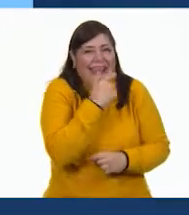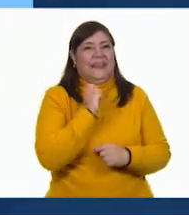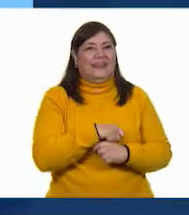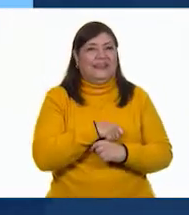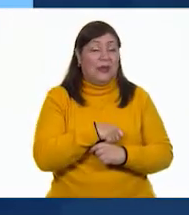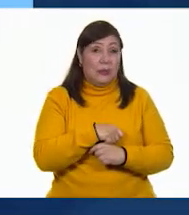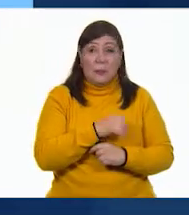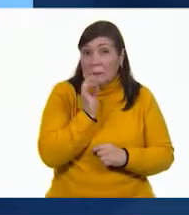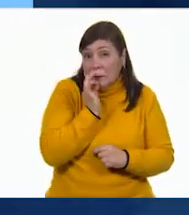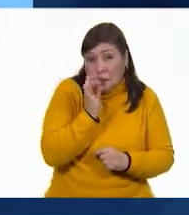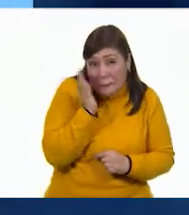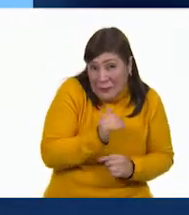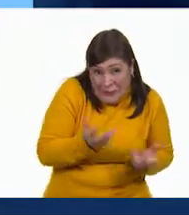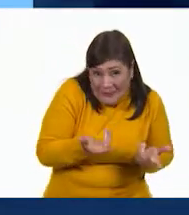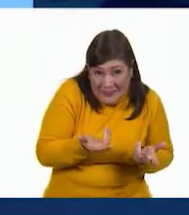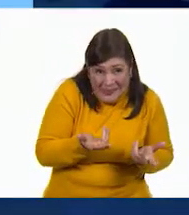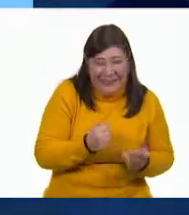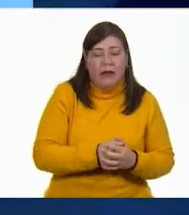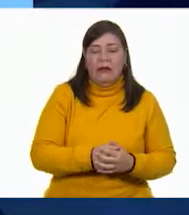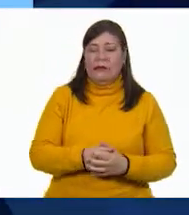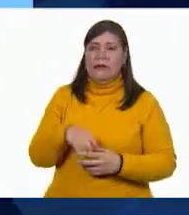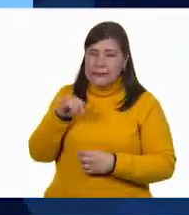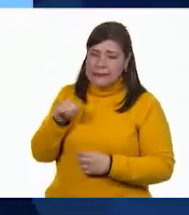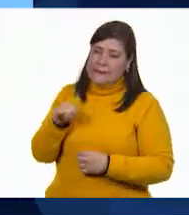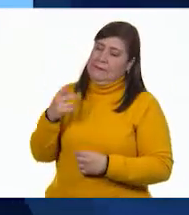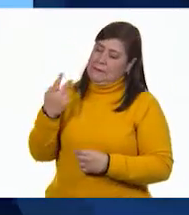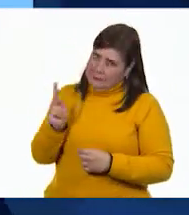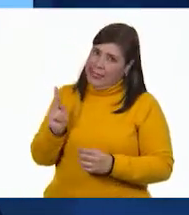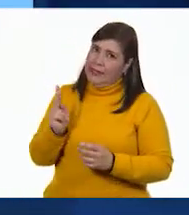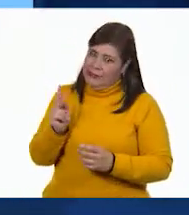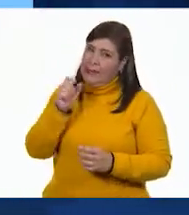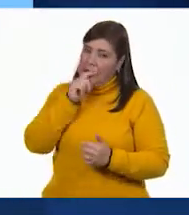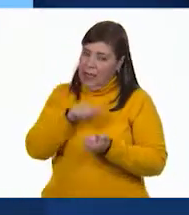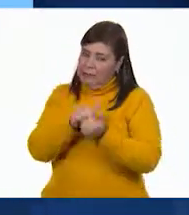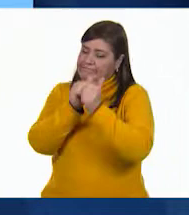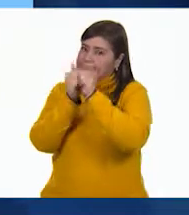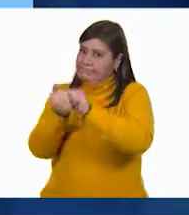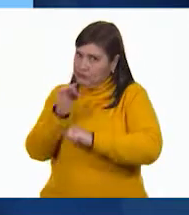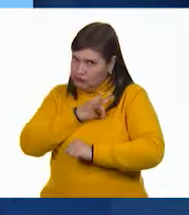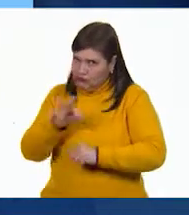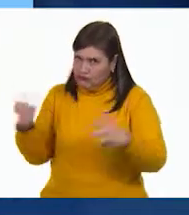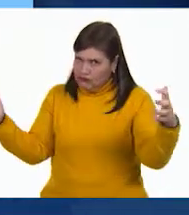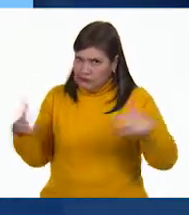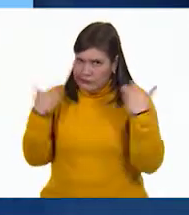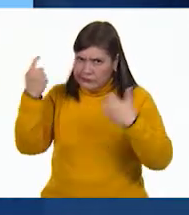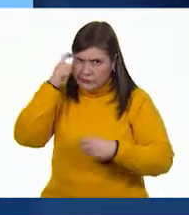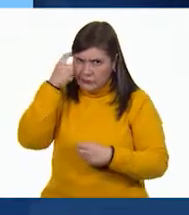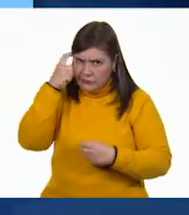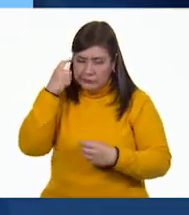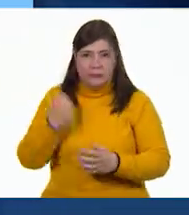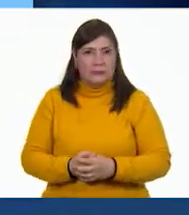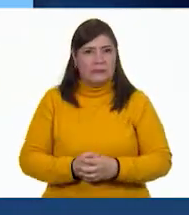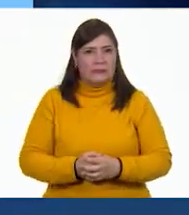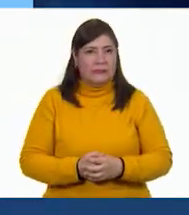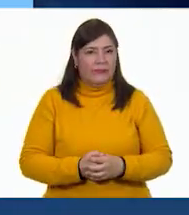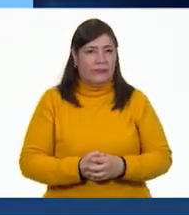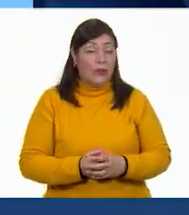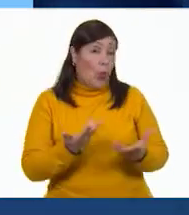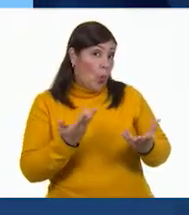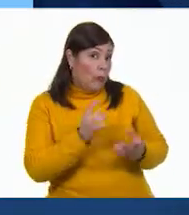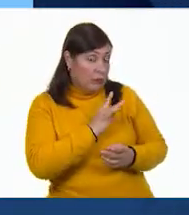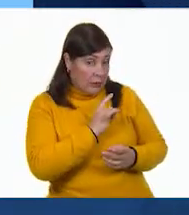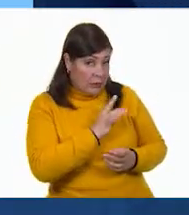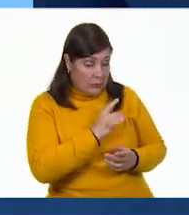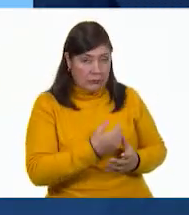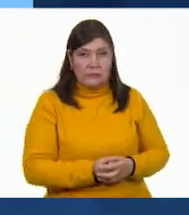Duró poquito, ¿no? Sí, pero también pueden transformarse en enojo. O en miedo.